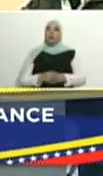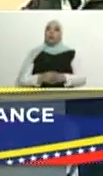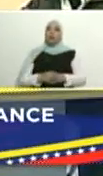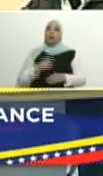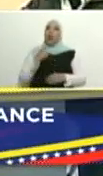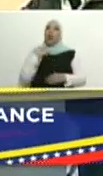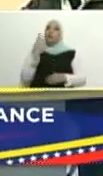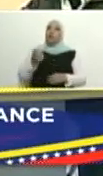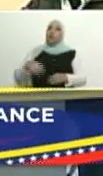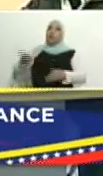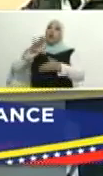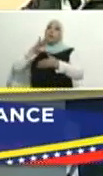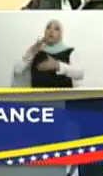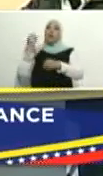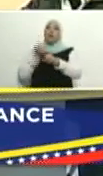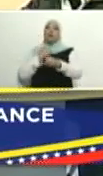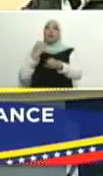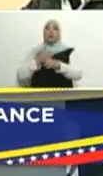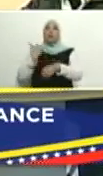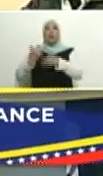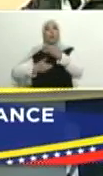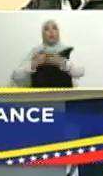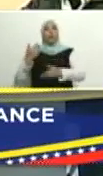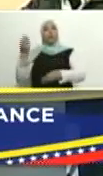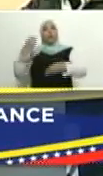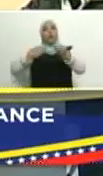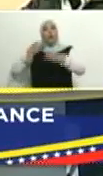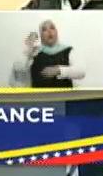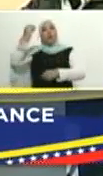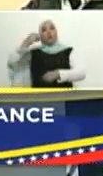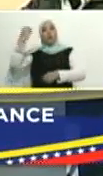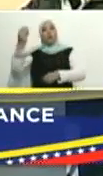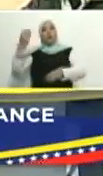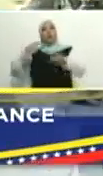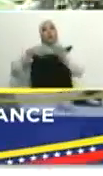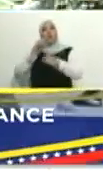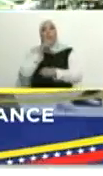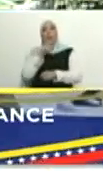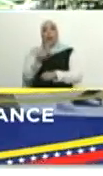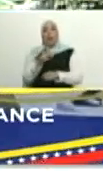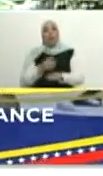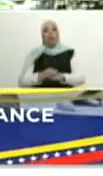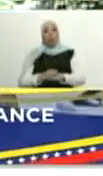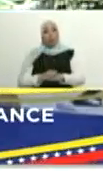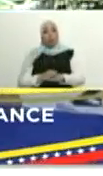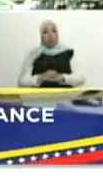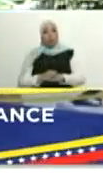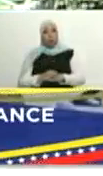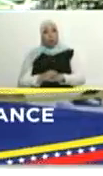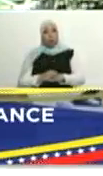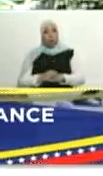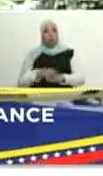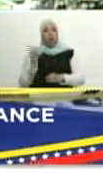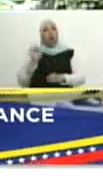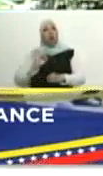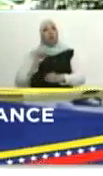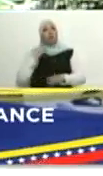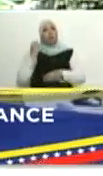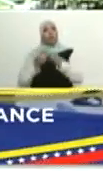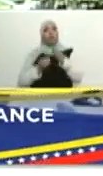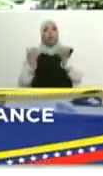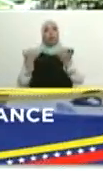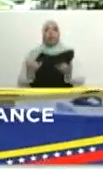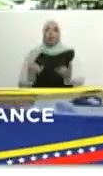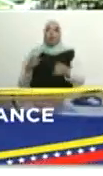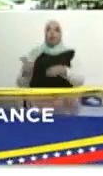Voz de América pretende imponer matrices de opinión por maldad. Por maldad. Y